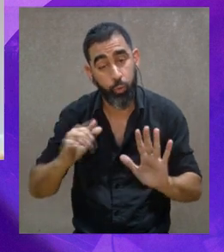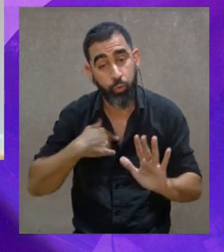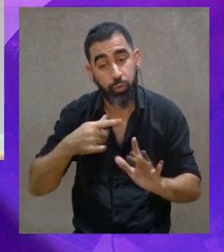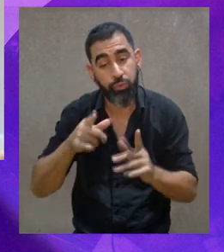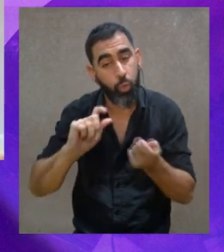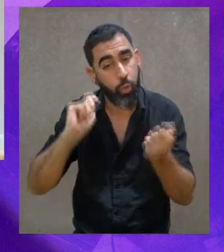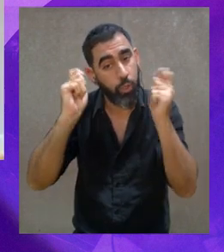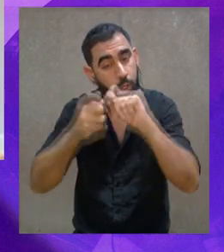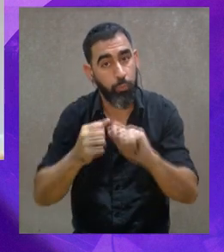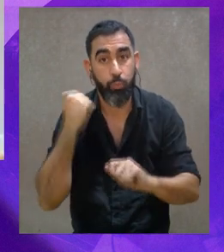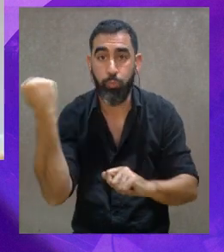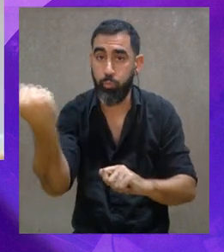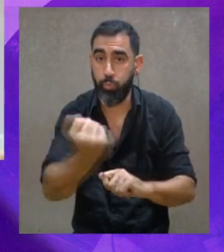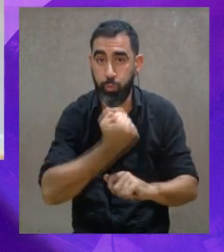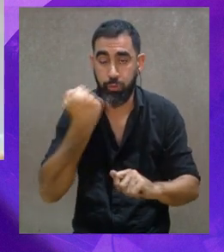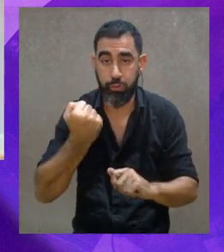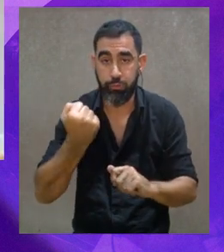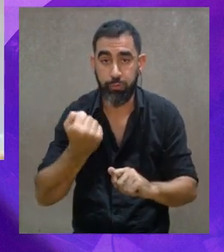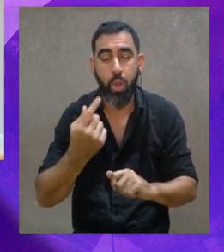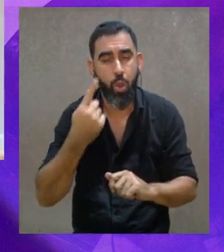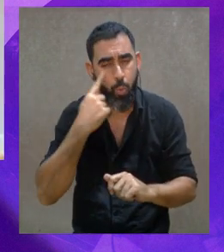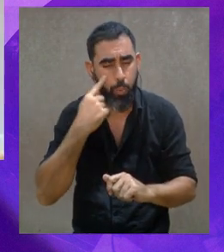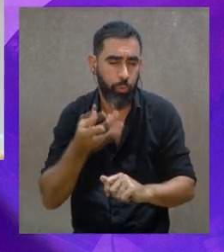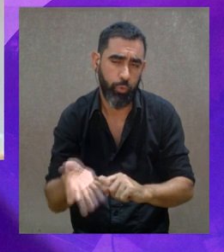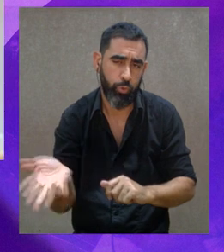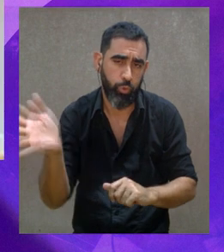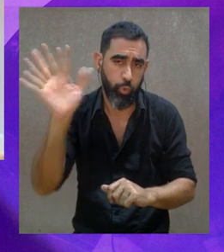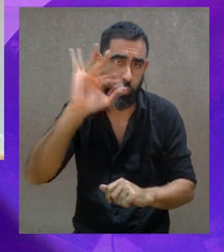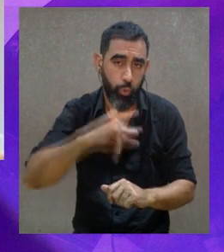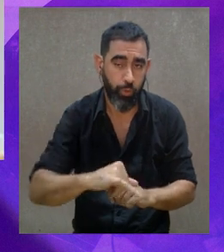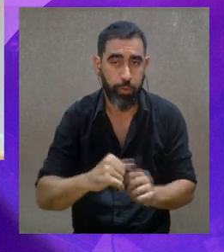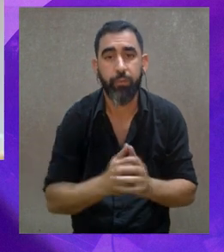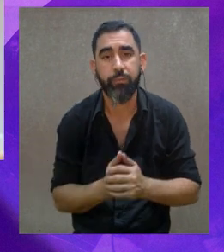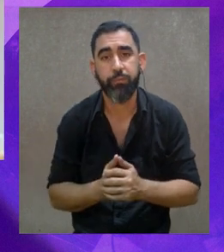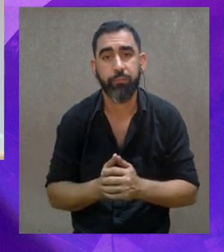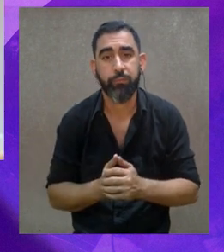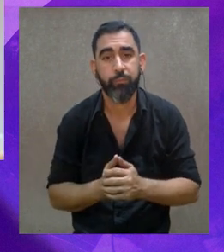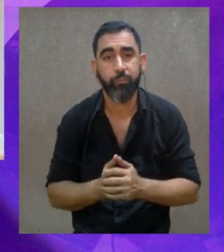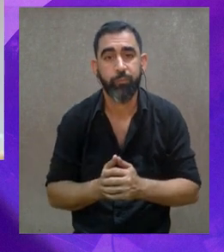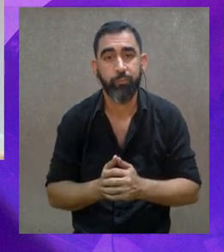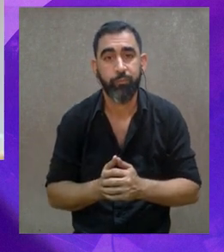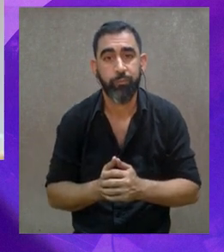Y yo creo que esa es una transformación importante. Lo vivimos a diario.